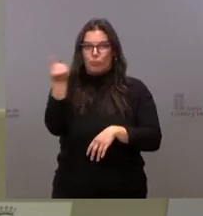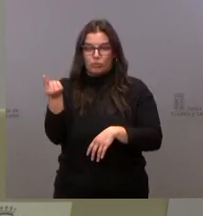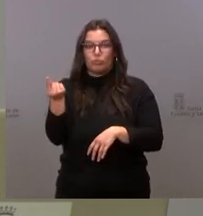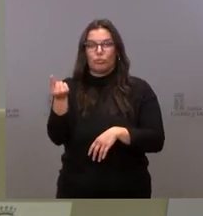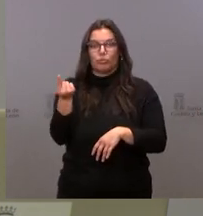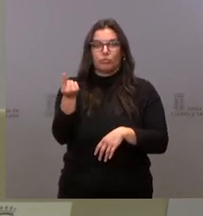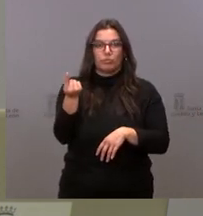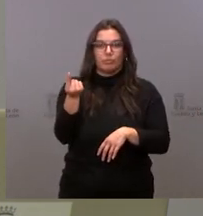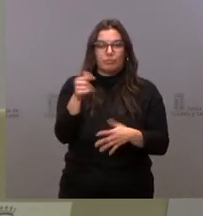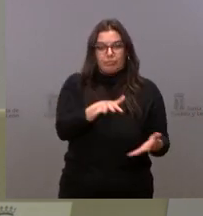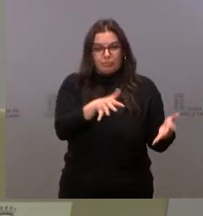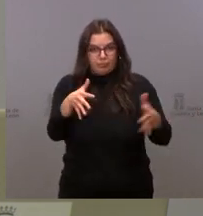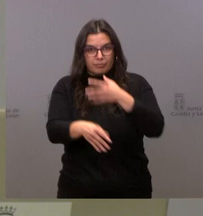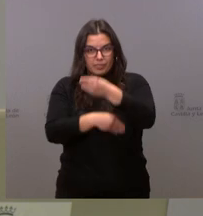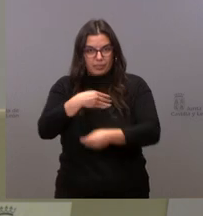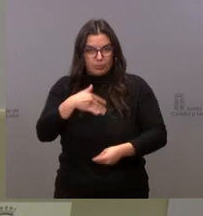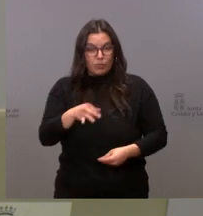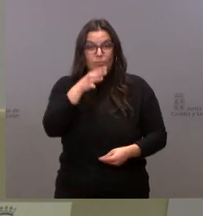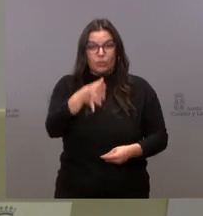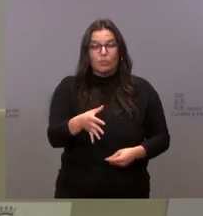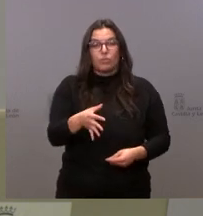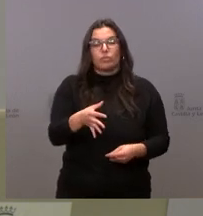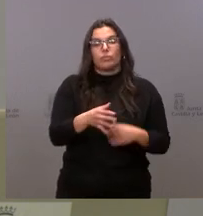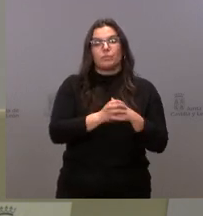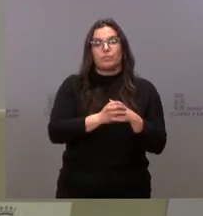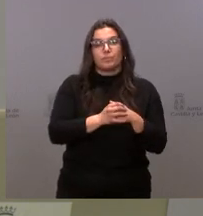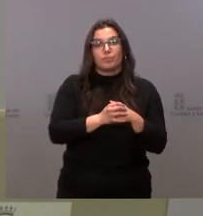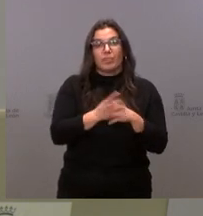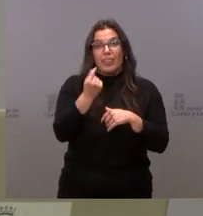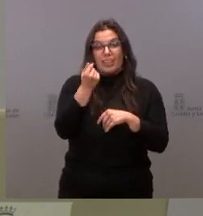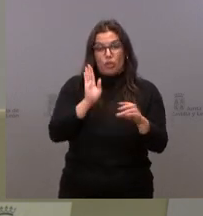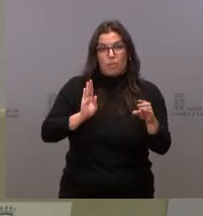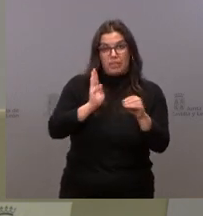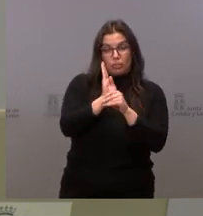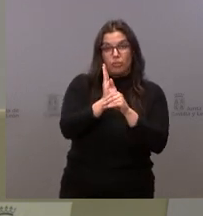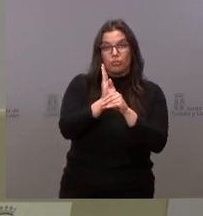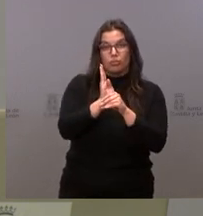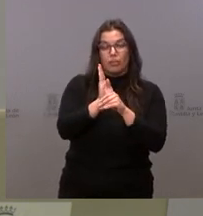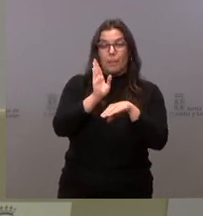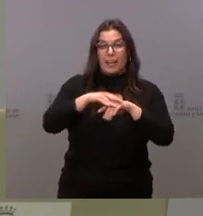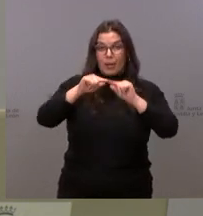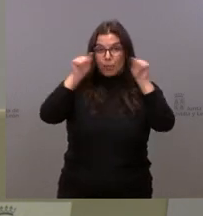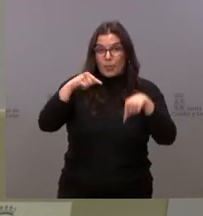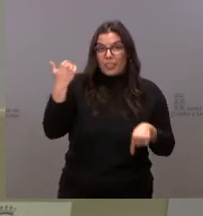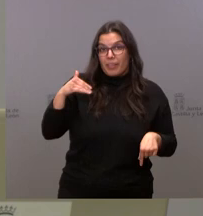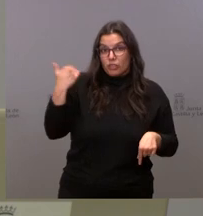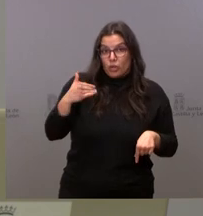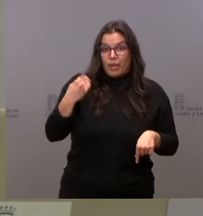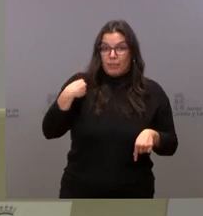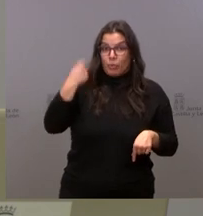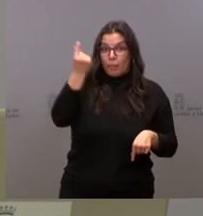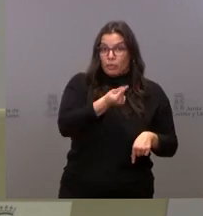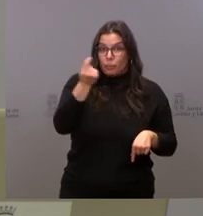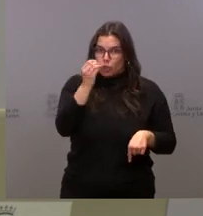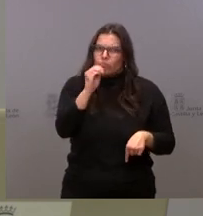el incremento de las partidas de inversión para la provincia de Soria en ese proyecto de presupuestos sea